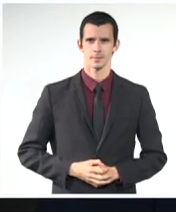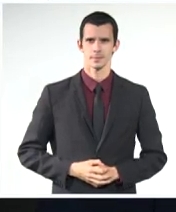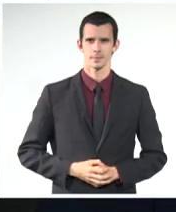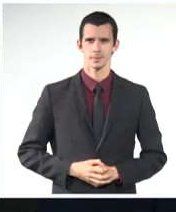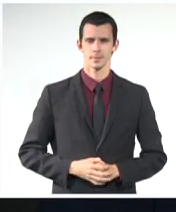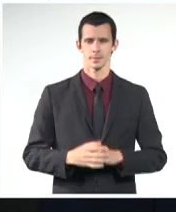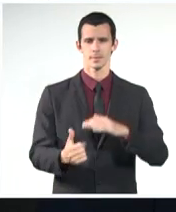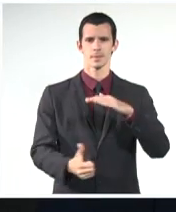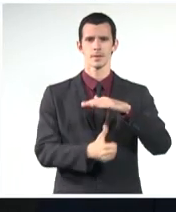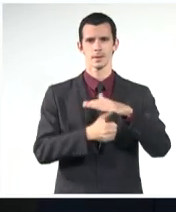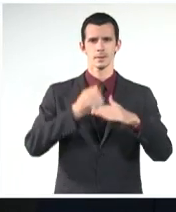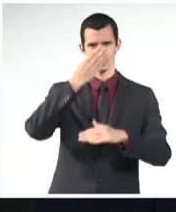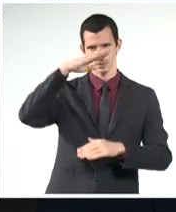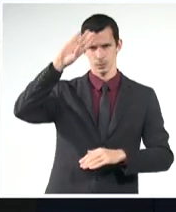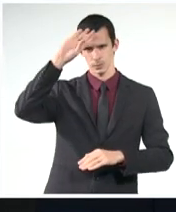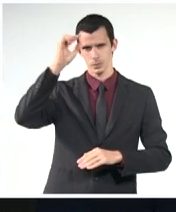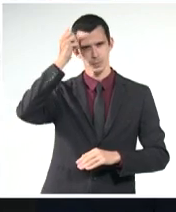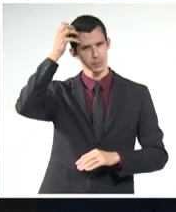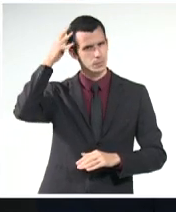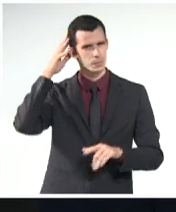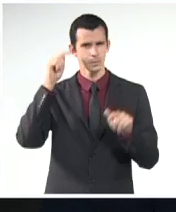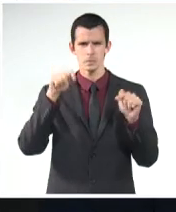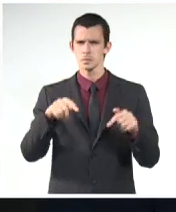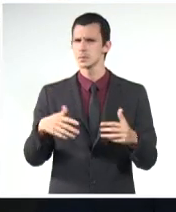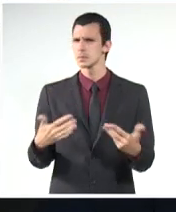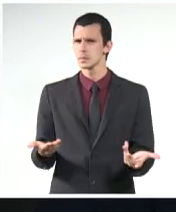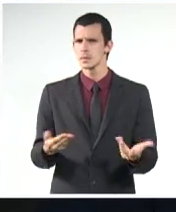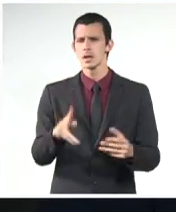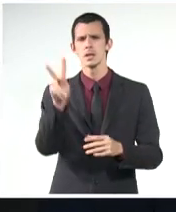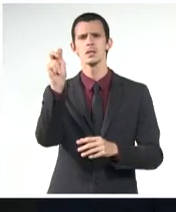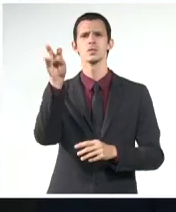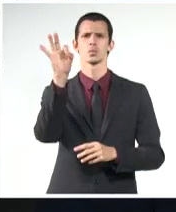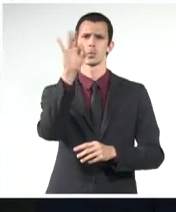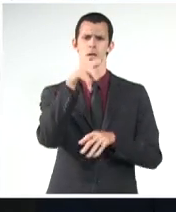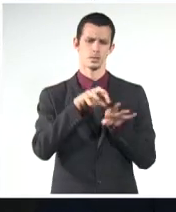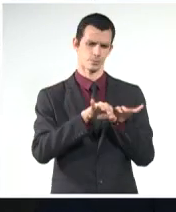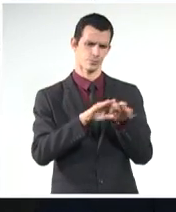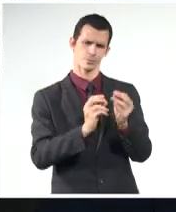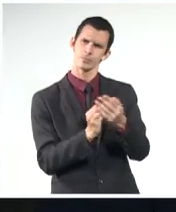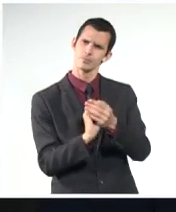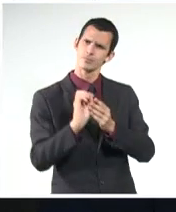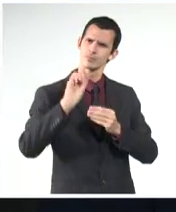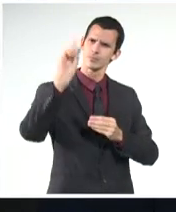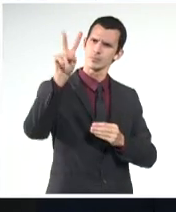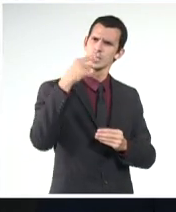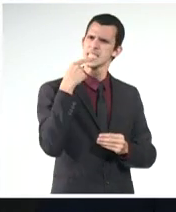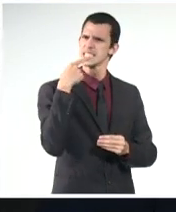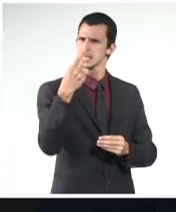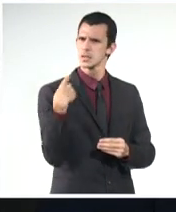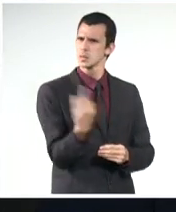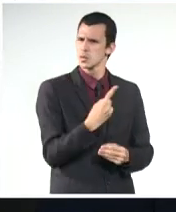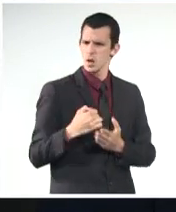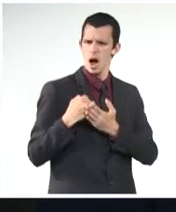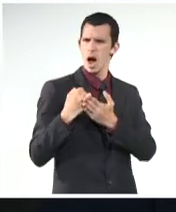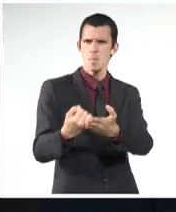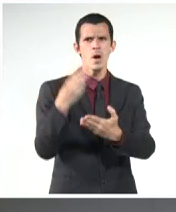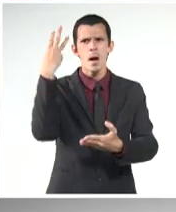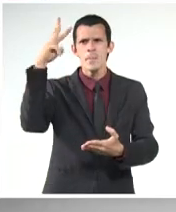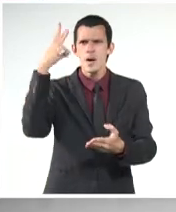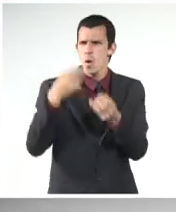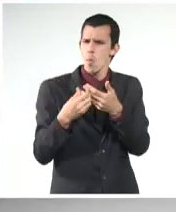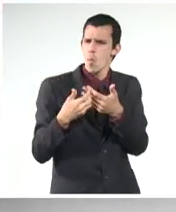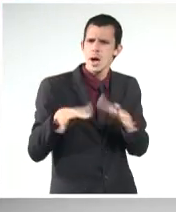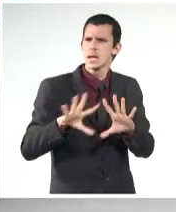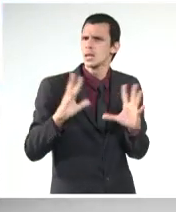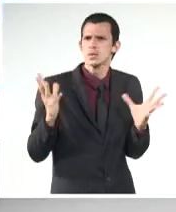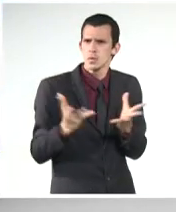República, Miguel Díaz-Canel Bermúdez, ratificó hoy en Twitter la disposición de apoyar a México en todo lo necesario. El mandatario